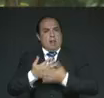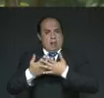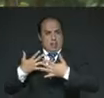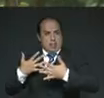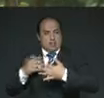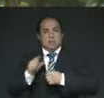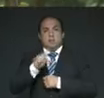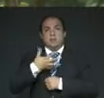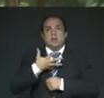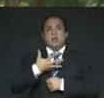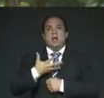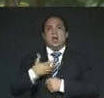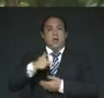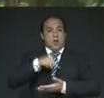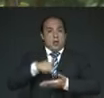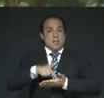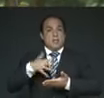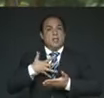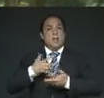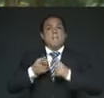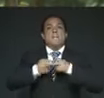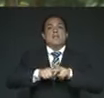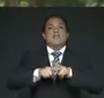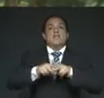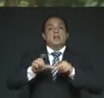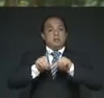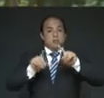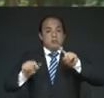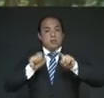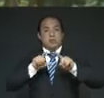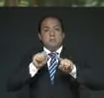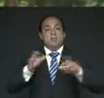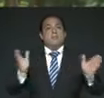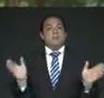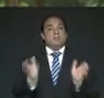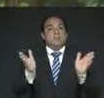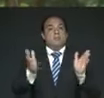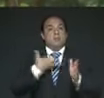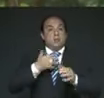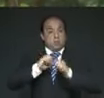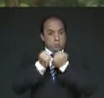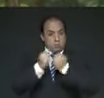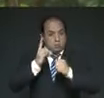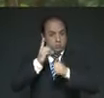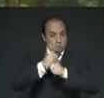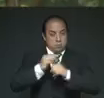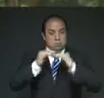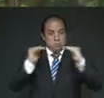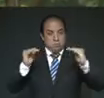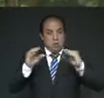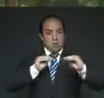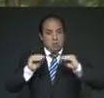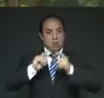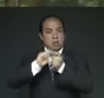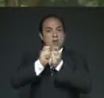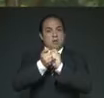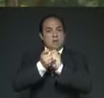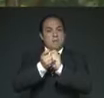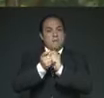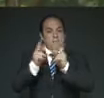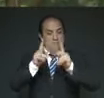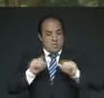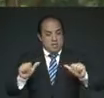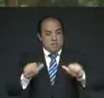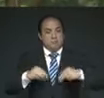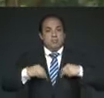identidad como nación y nos alienta a seguir construyendo una sociedad de iguales. El movimiento de transformación pacífica de la vida